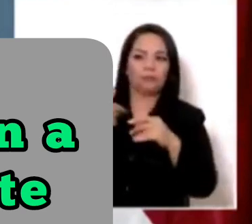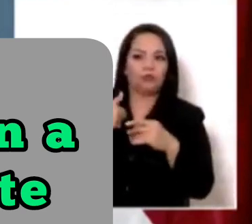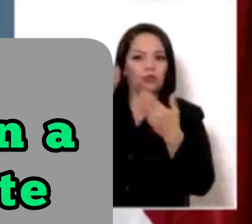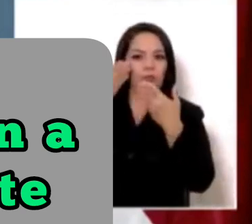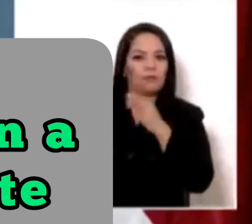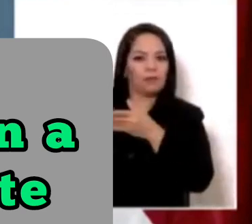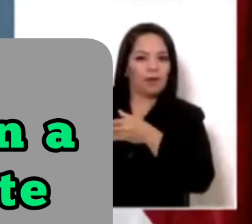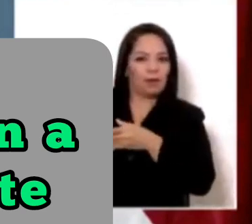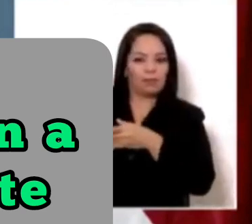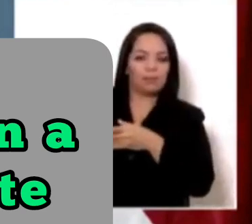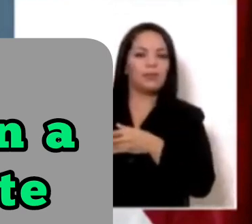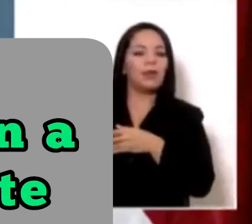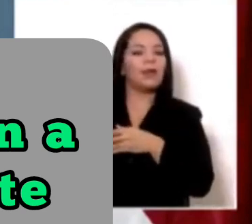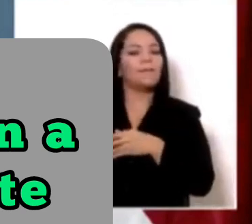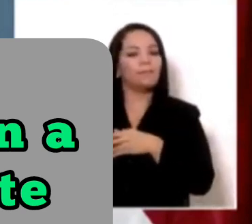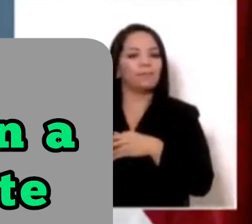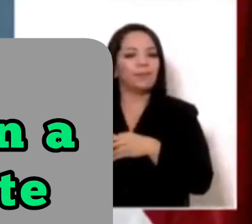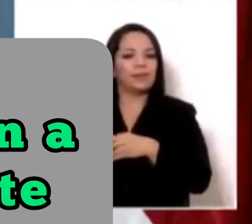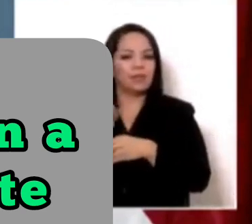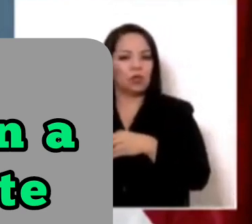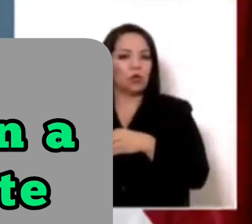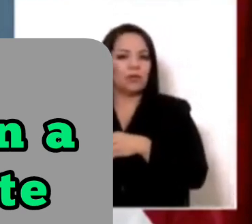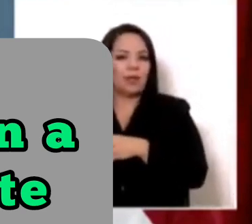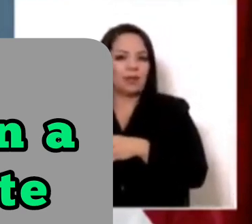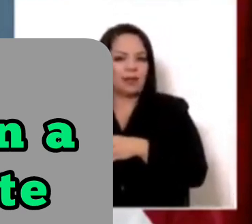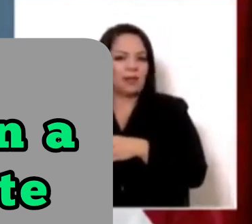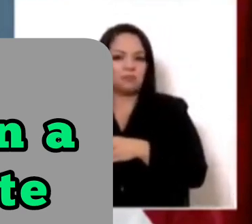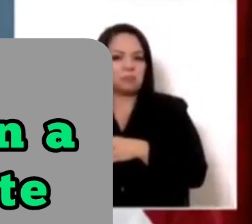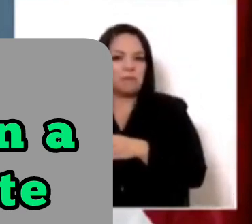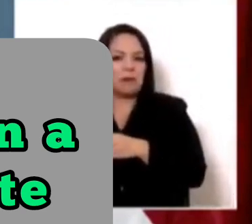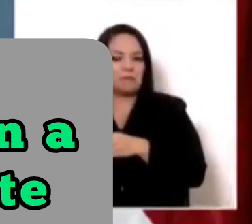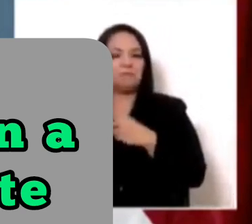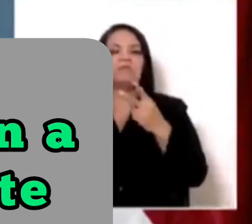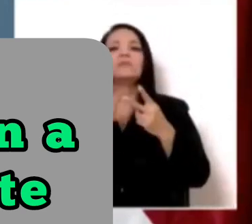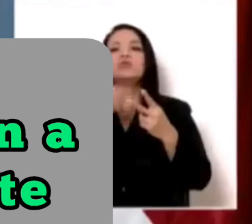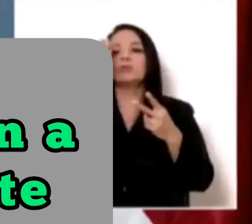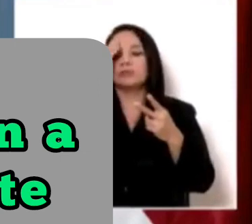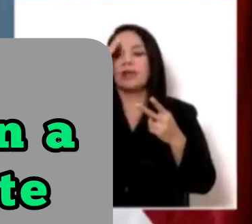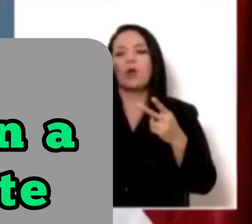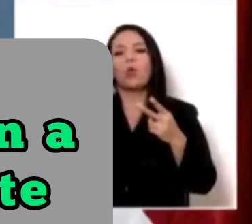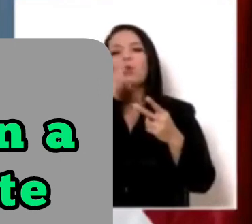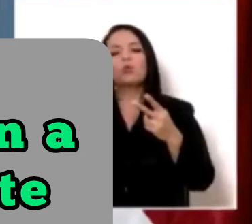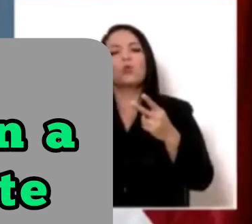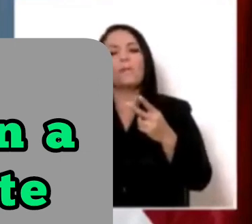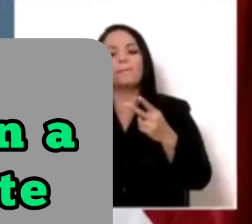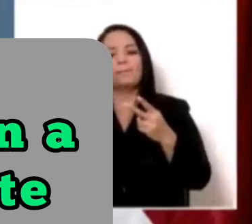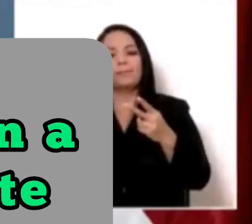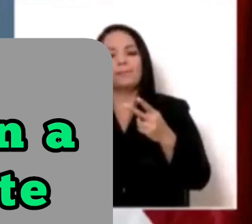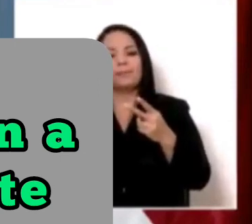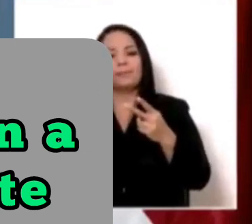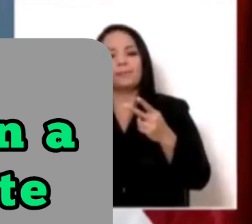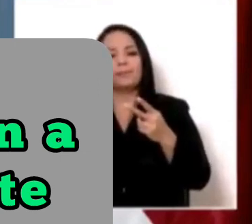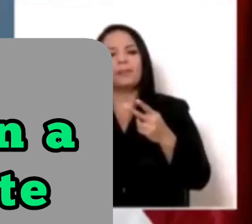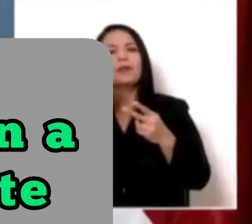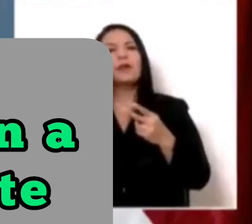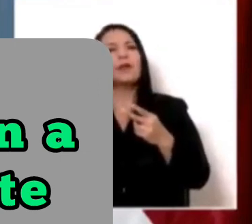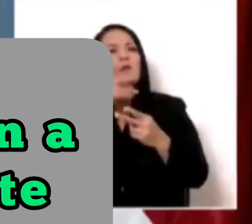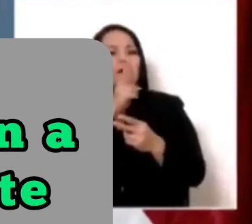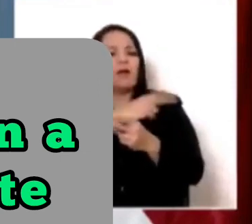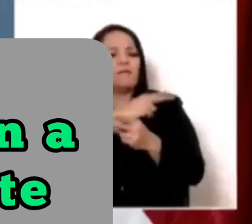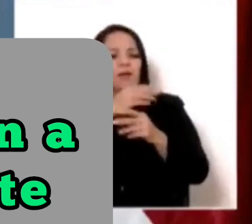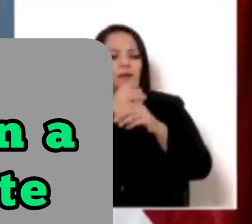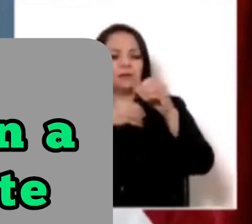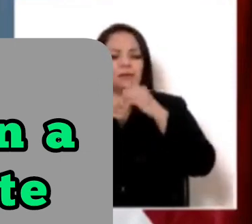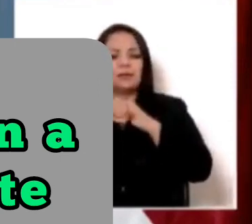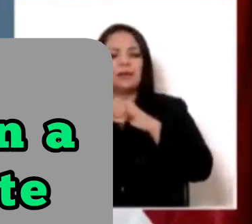del intendente de transportes, que era jefe de despacho de don Leonardo Garnier, yo creo,